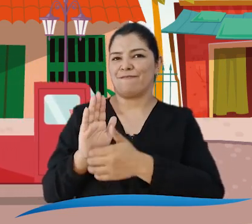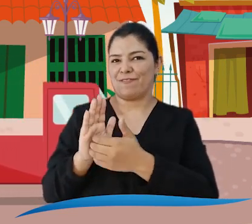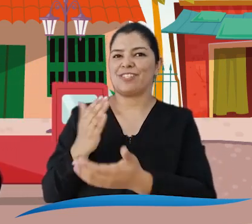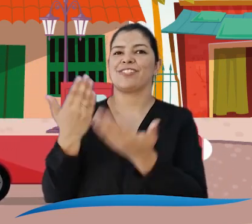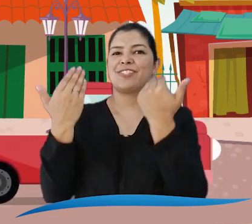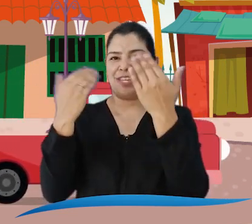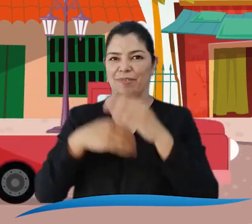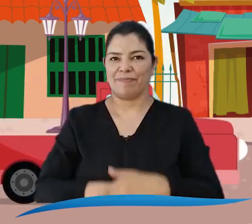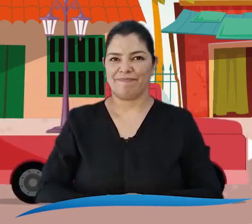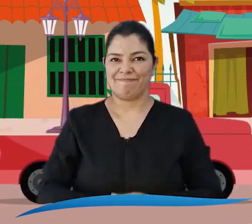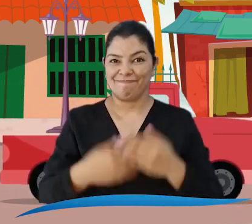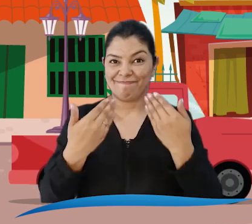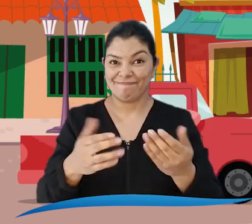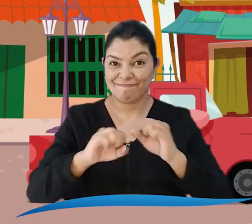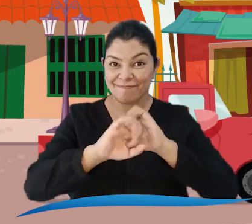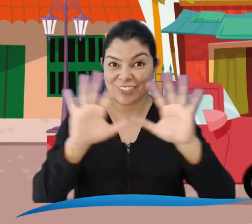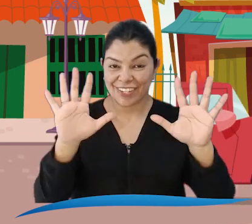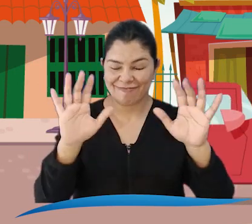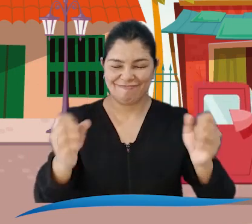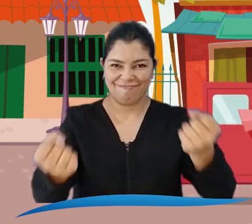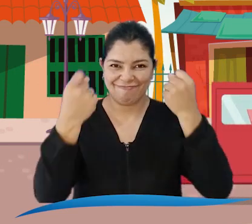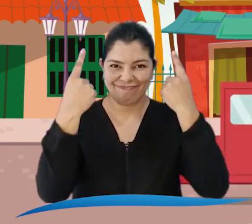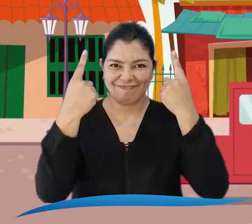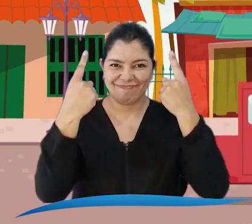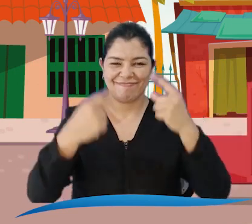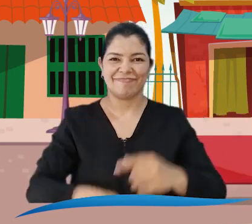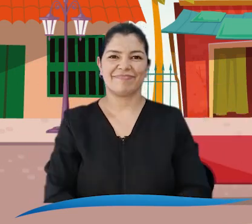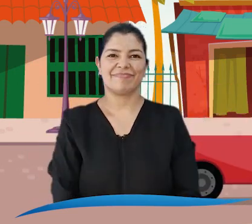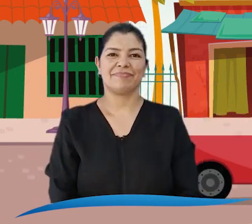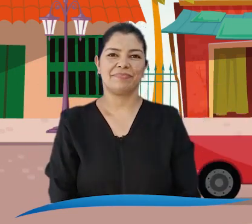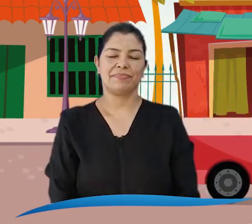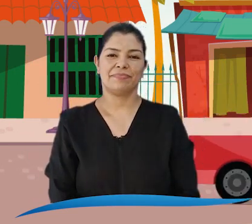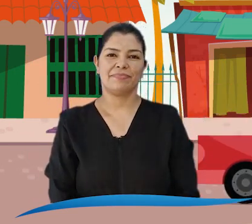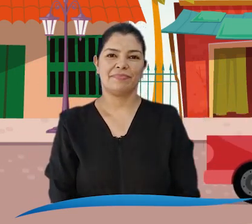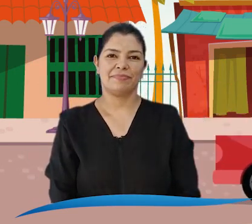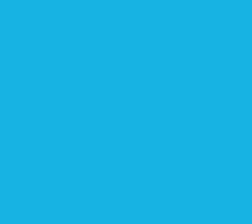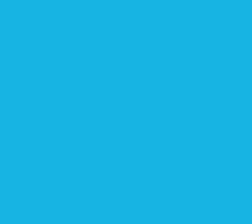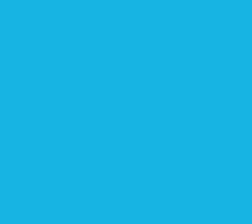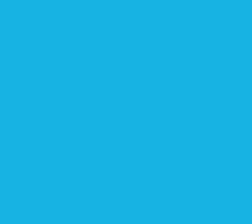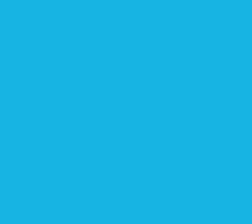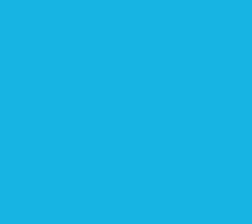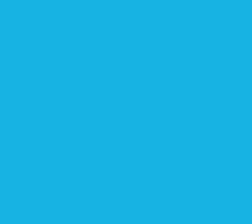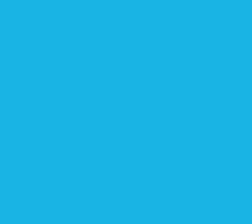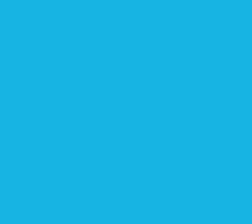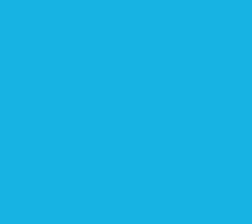Discapacidad, según la normatividad vigente. Porque así, clarito, sí nos entendemos.